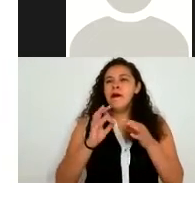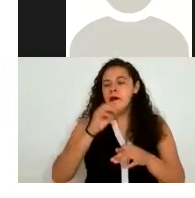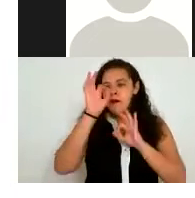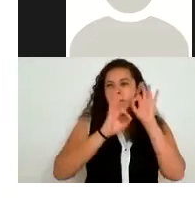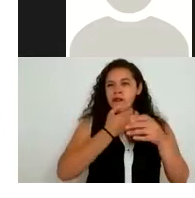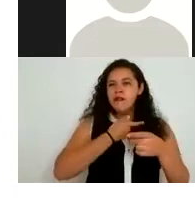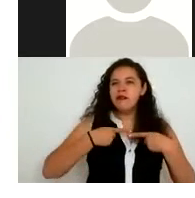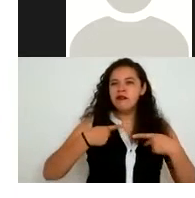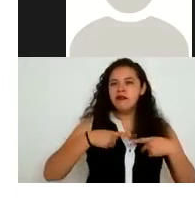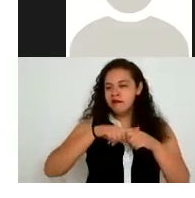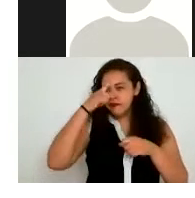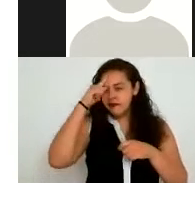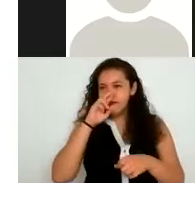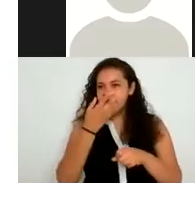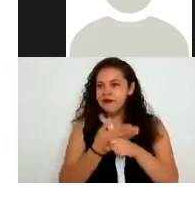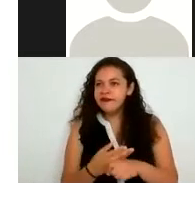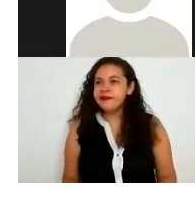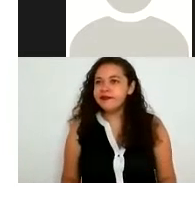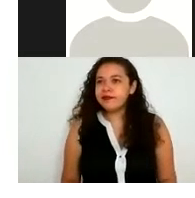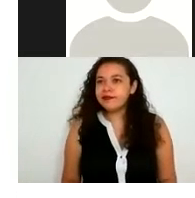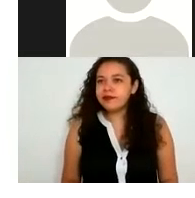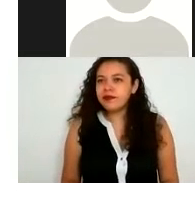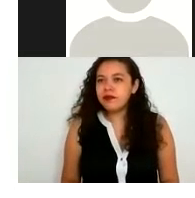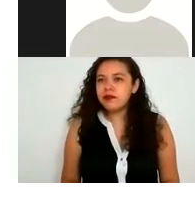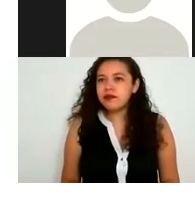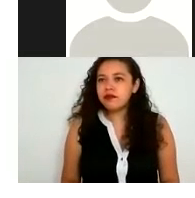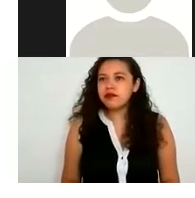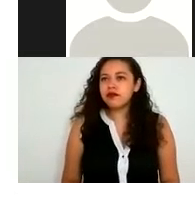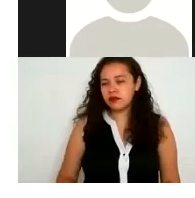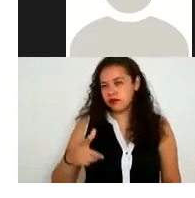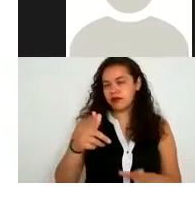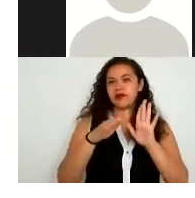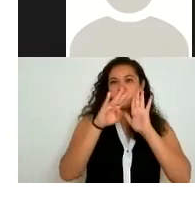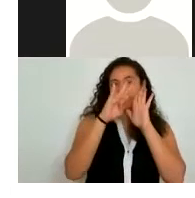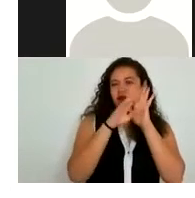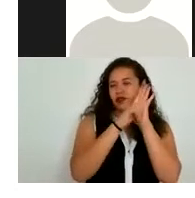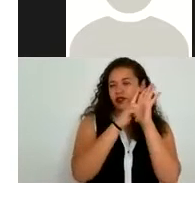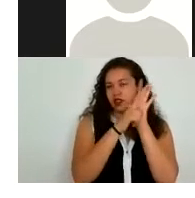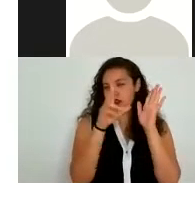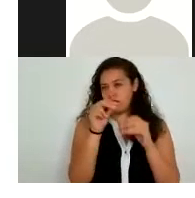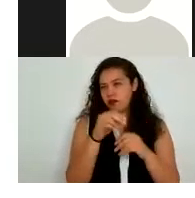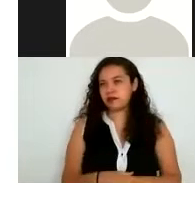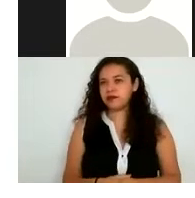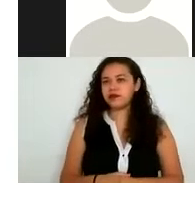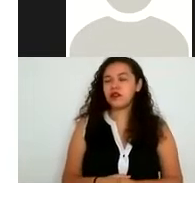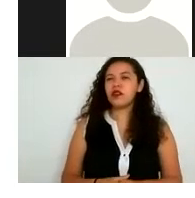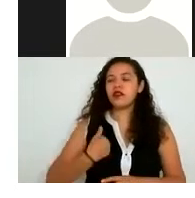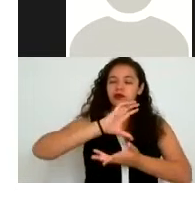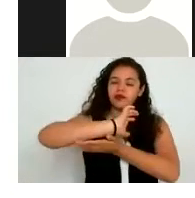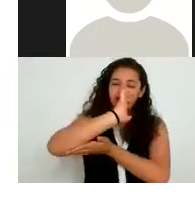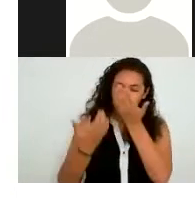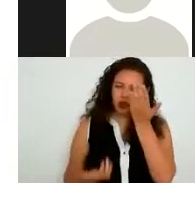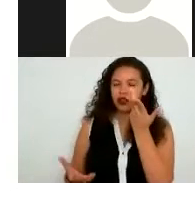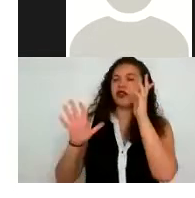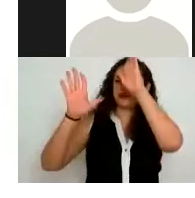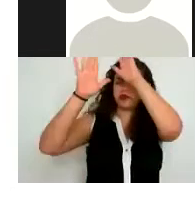y responsable porque ahí se regula a través de cláusulas cuando nosotros elaboramos un un contrato un convenio ahí